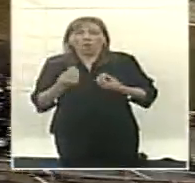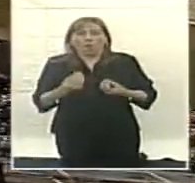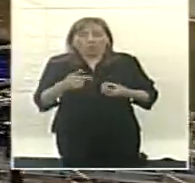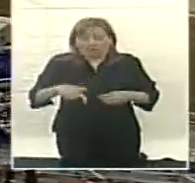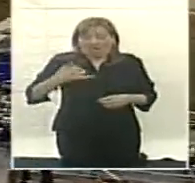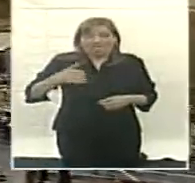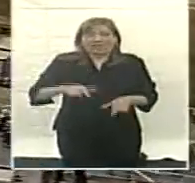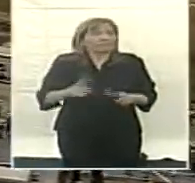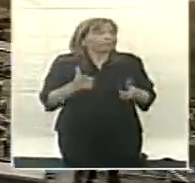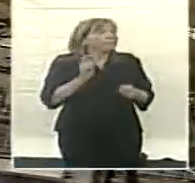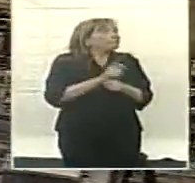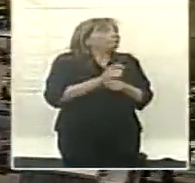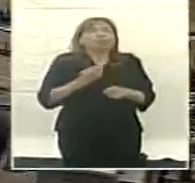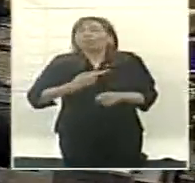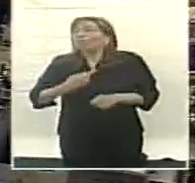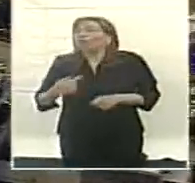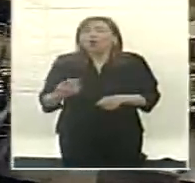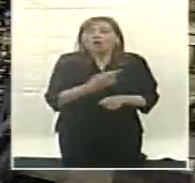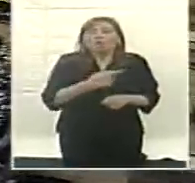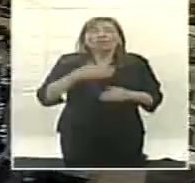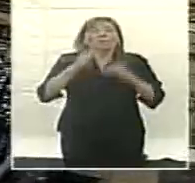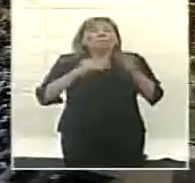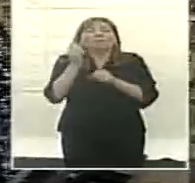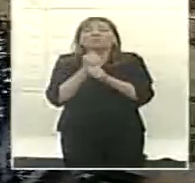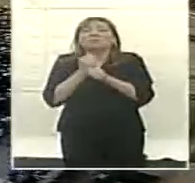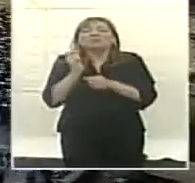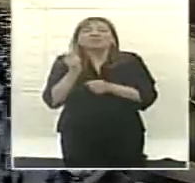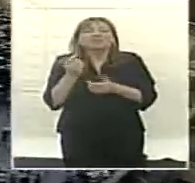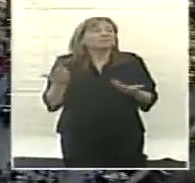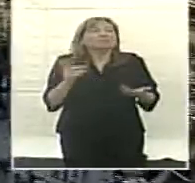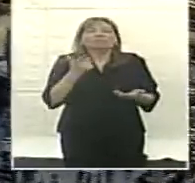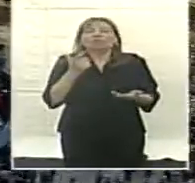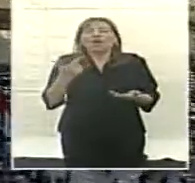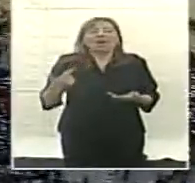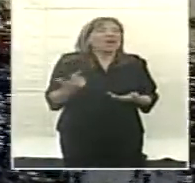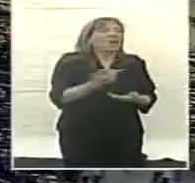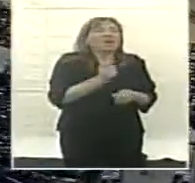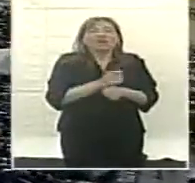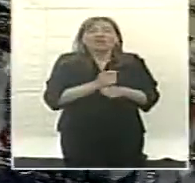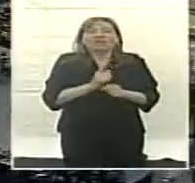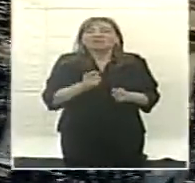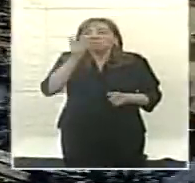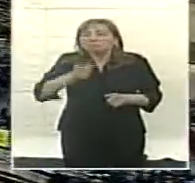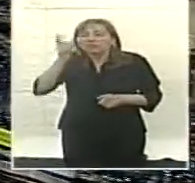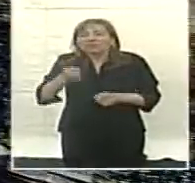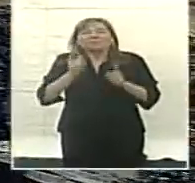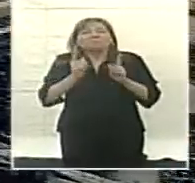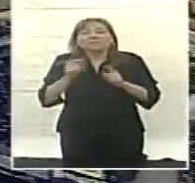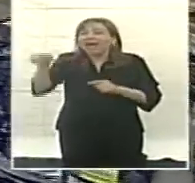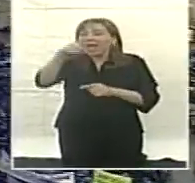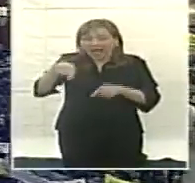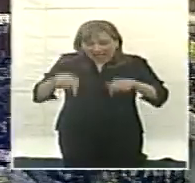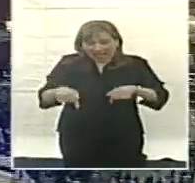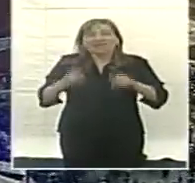ya los talleres, apenas unos pocos operarios mantenían vivos el Adolfo Storni, los mismos operarios que tal vez también aquí mantuvieron